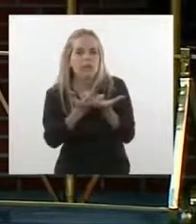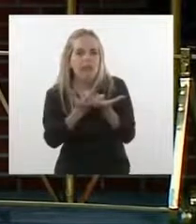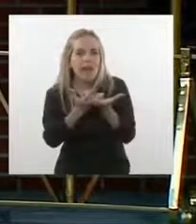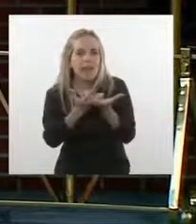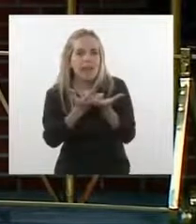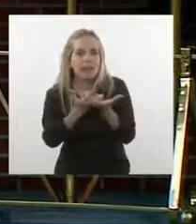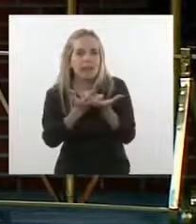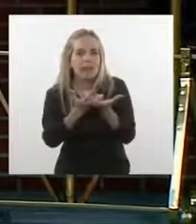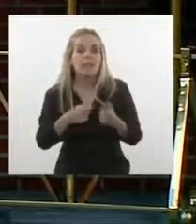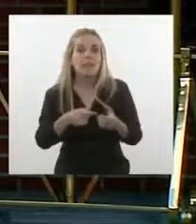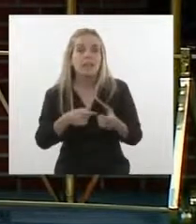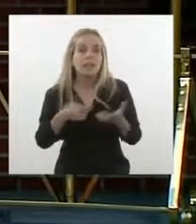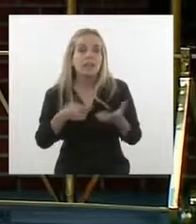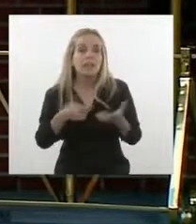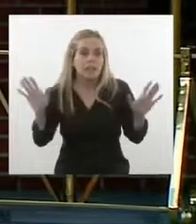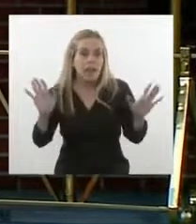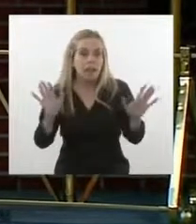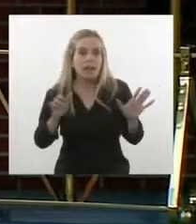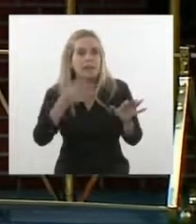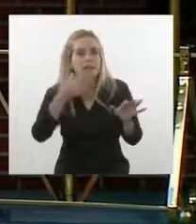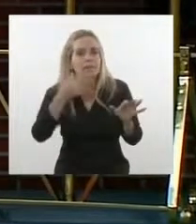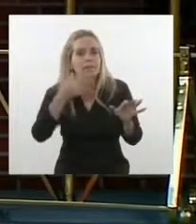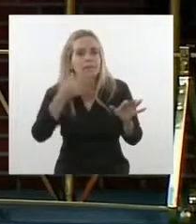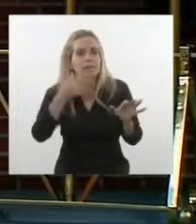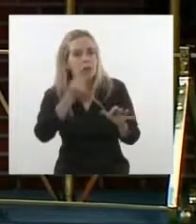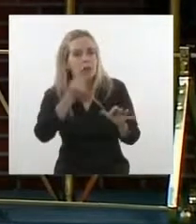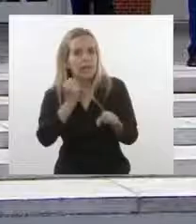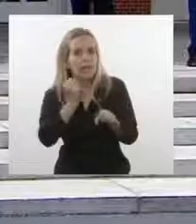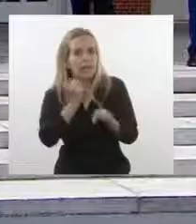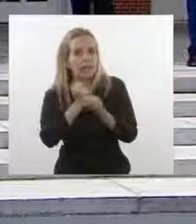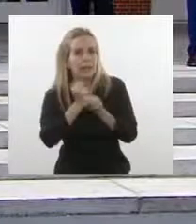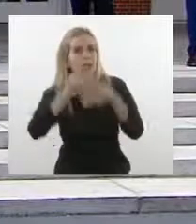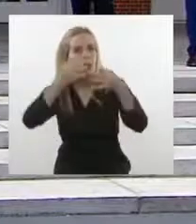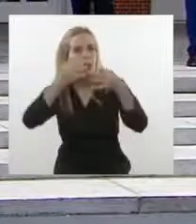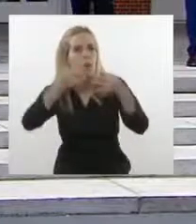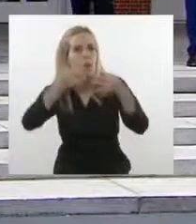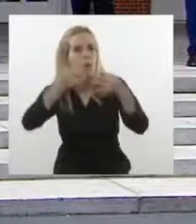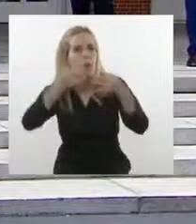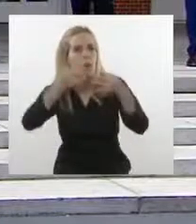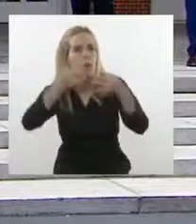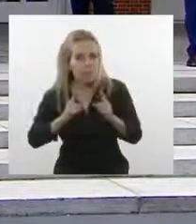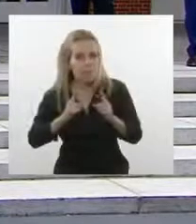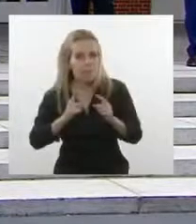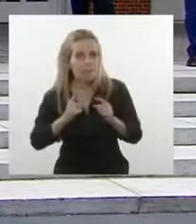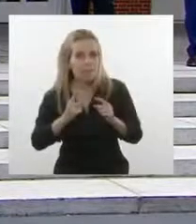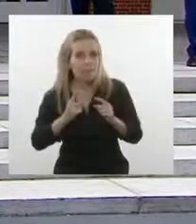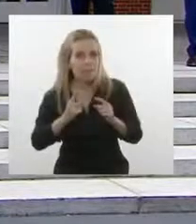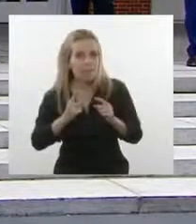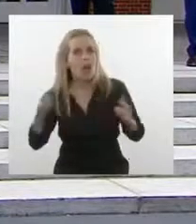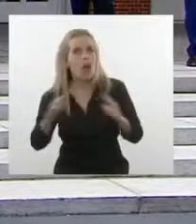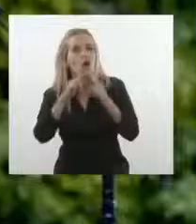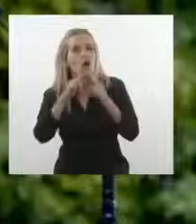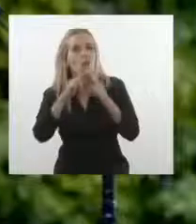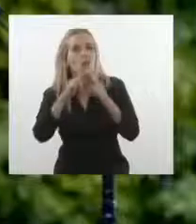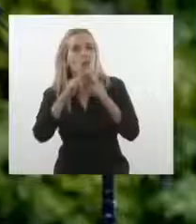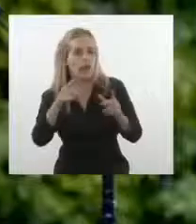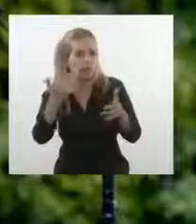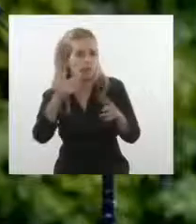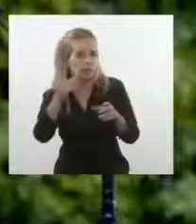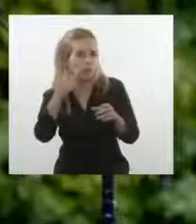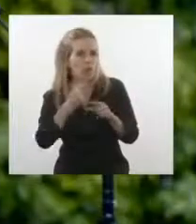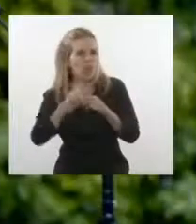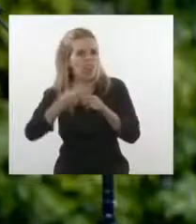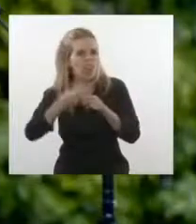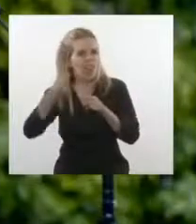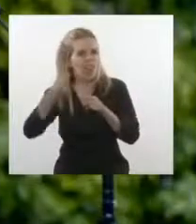simplemente subrayar un compromiso que asumí yo personalmente en la cumbre iberoamericana de hace escasos días en